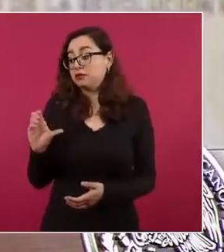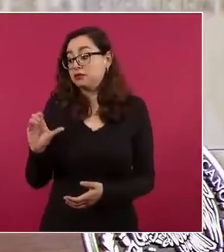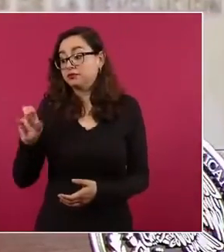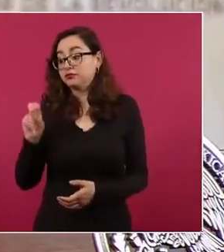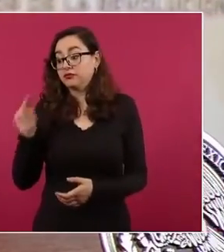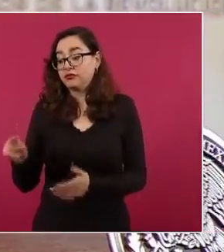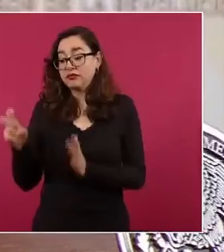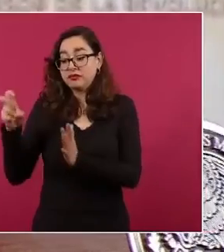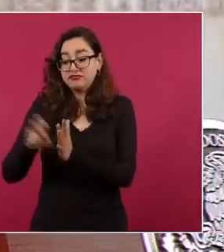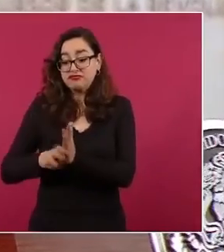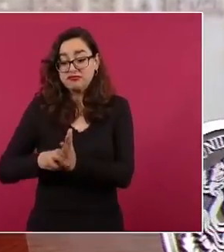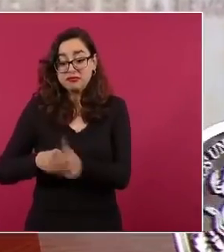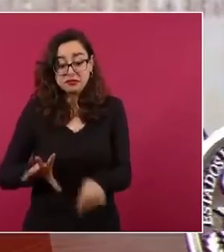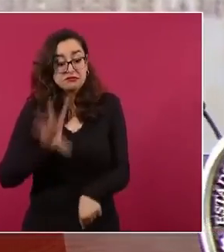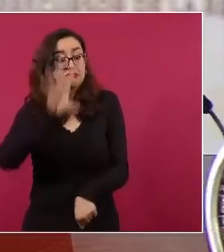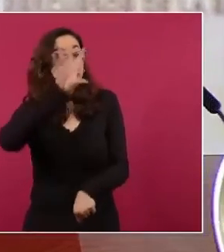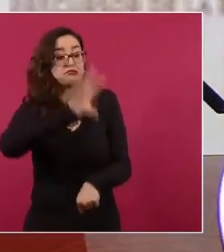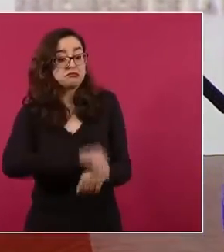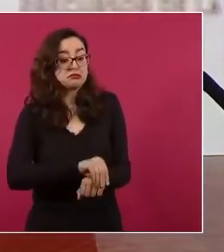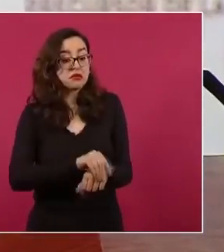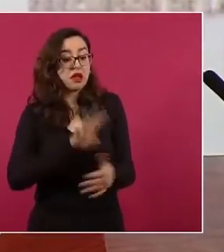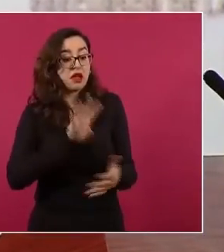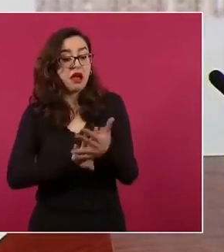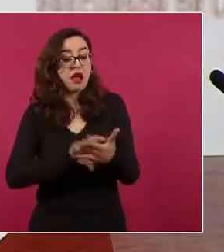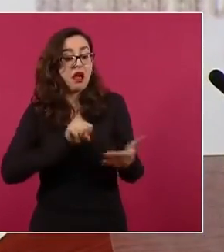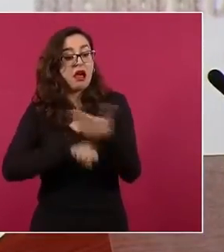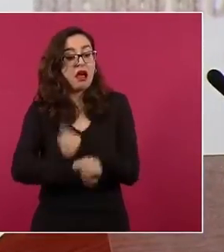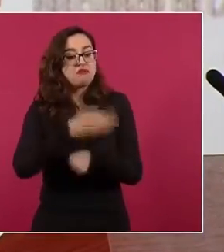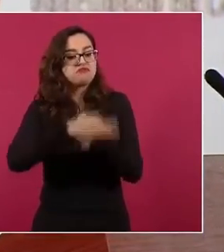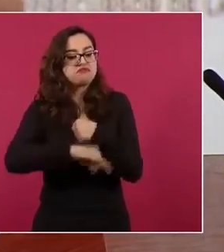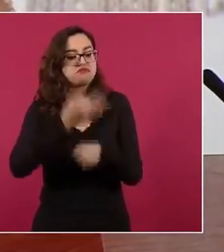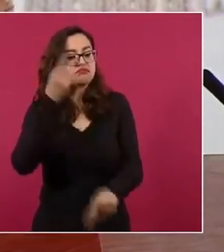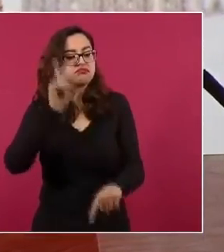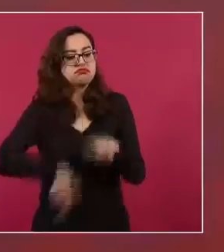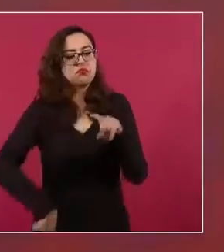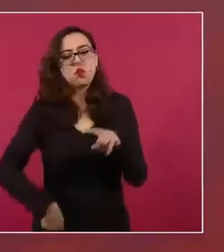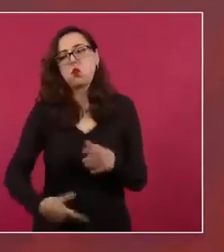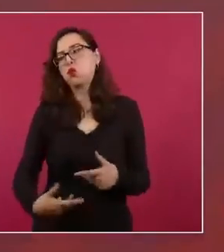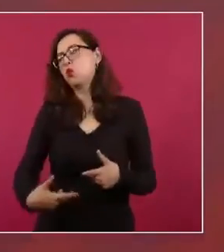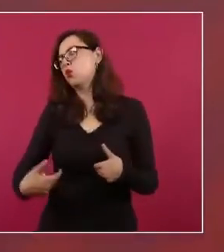moralizado,